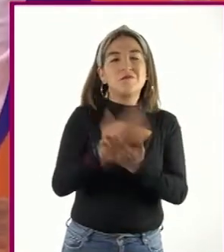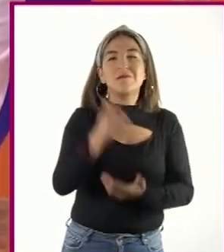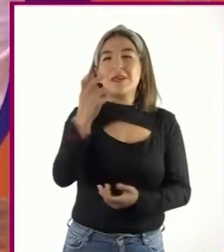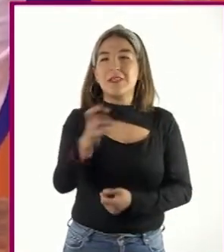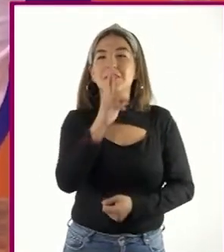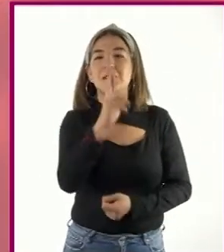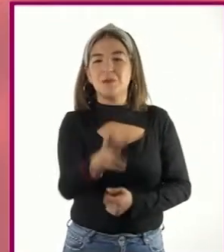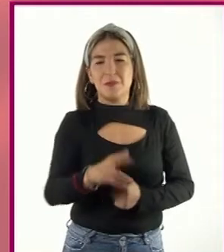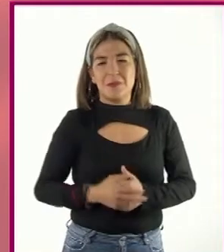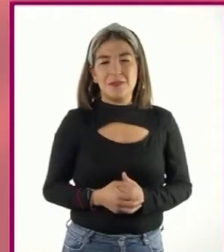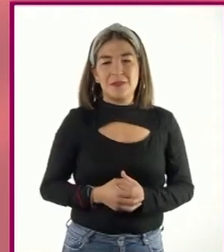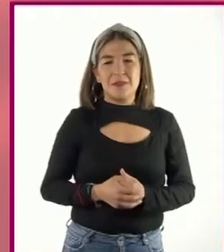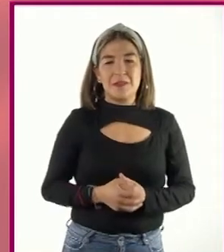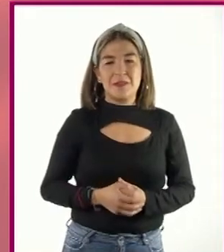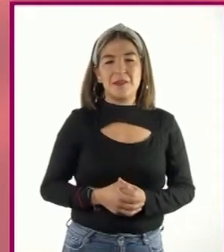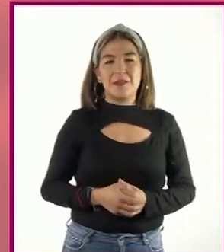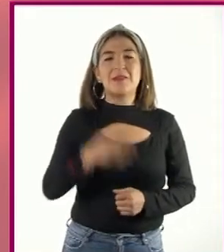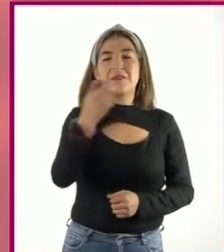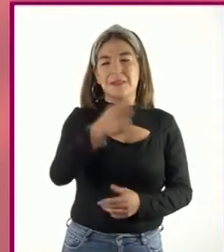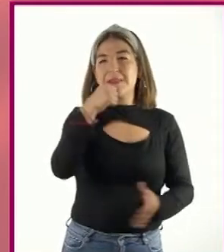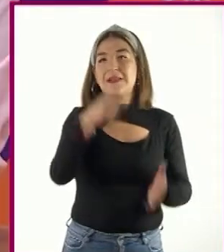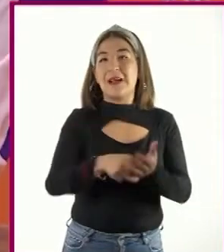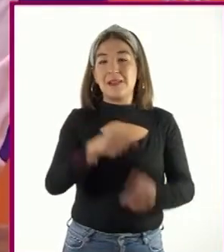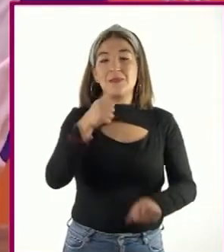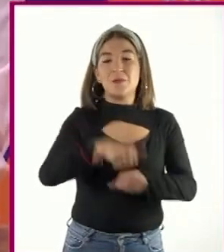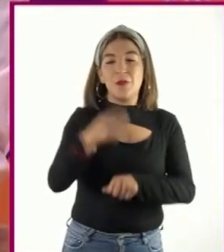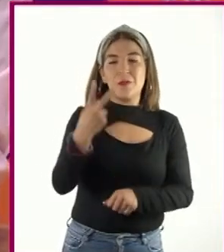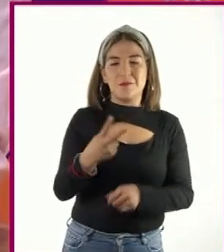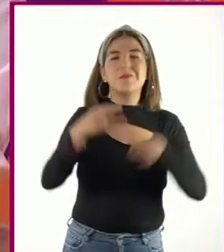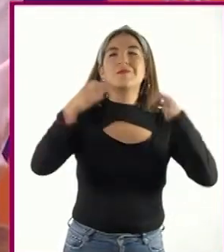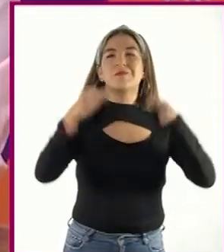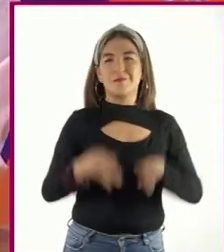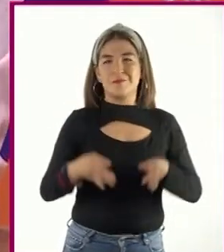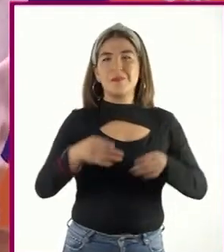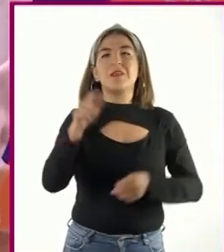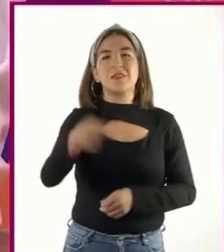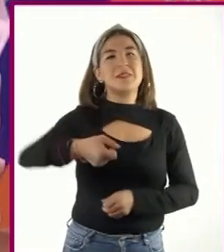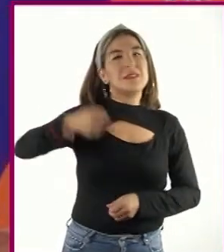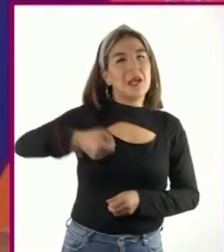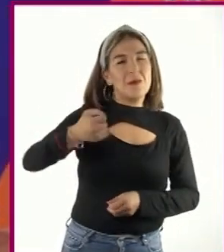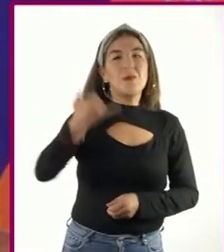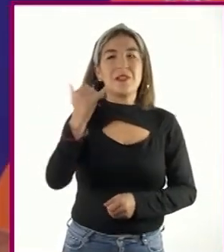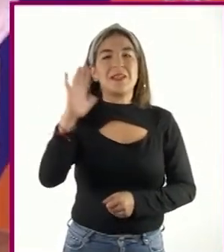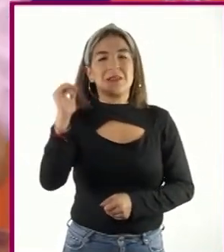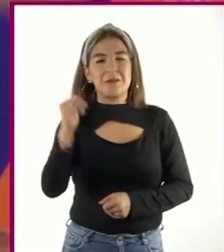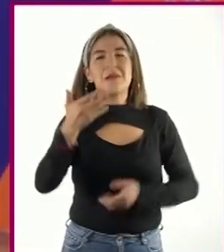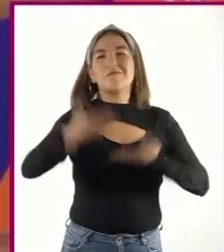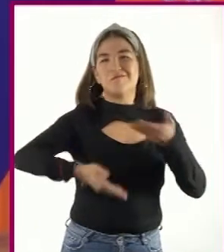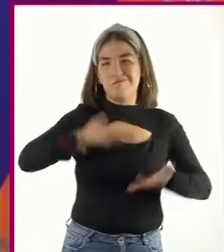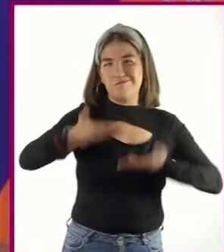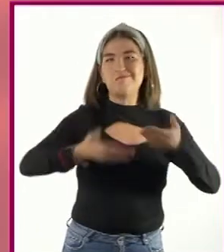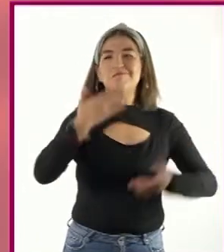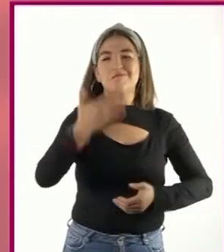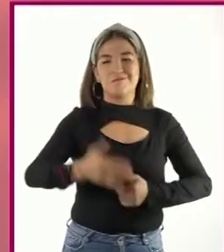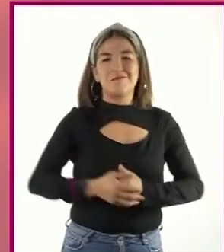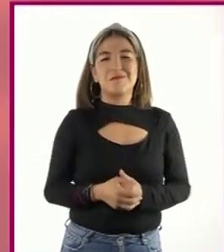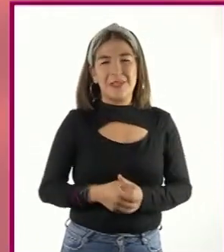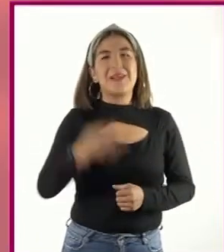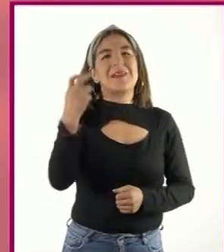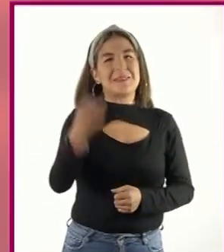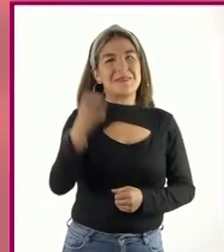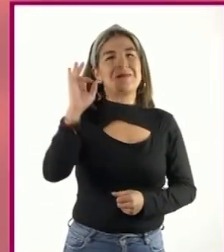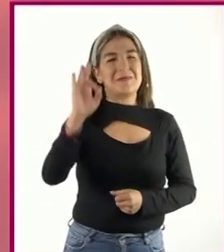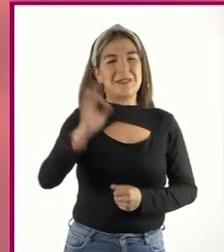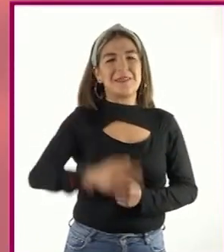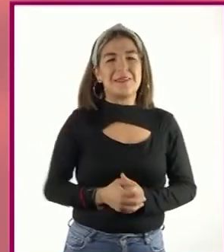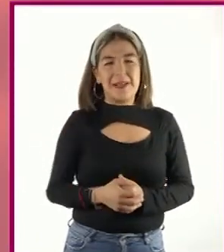respuesta. Sí, la carta número dos es formal. Tiene un saludo y despedida con cortesía. Muy bien, Enrique.